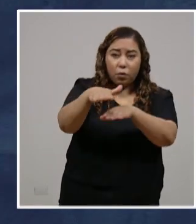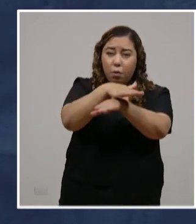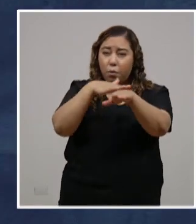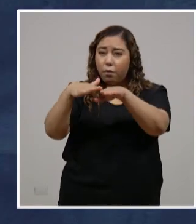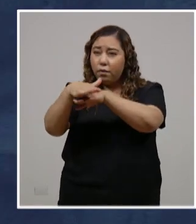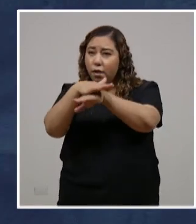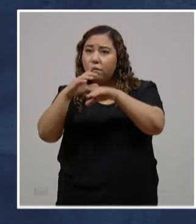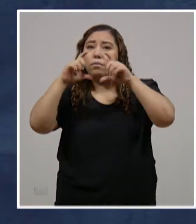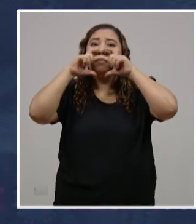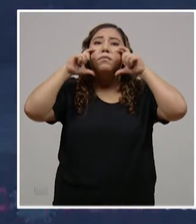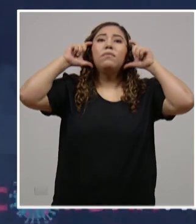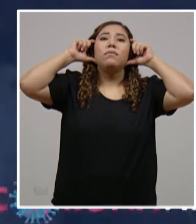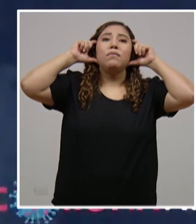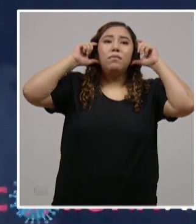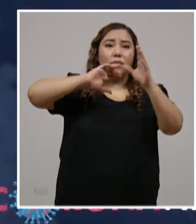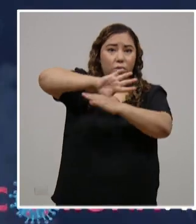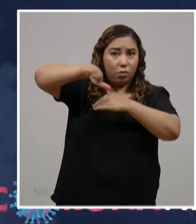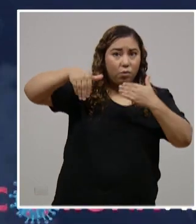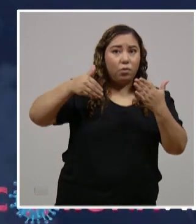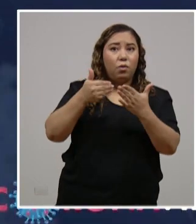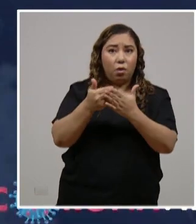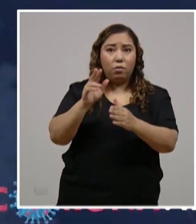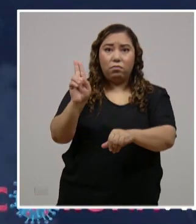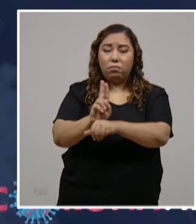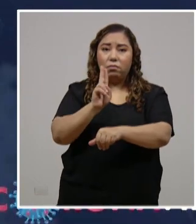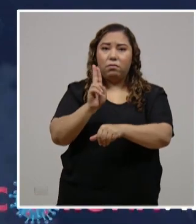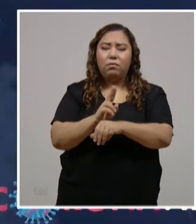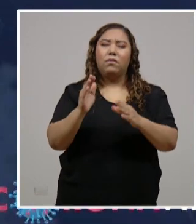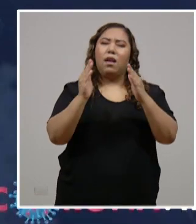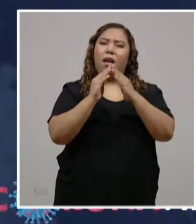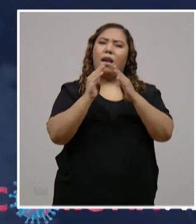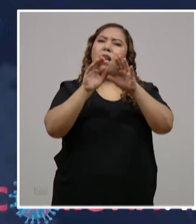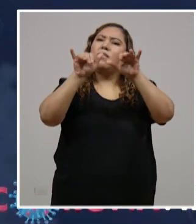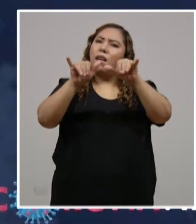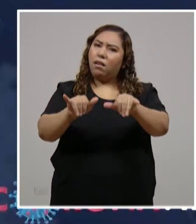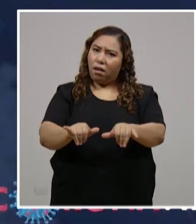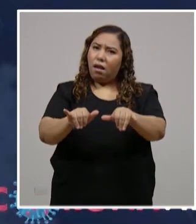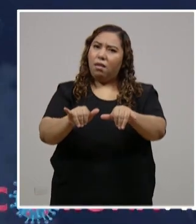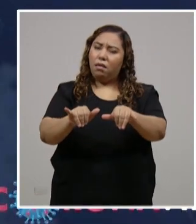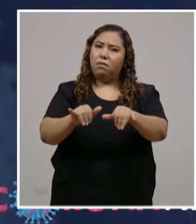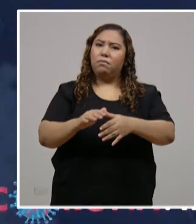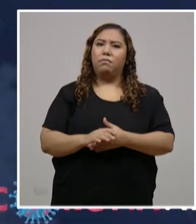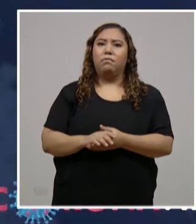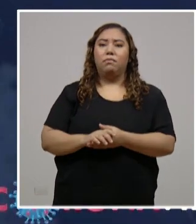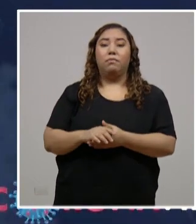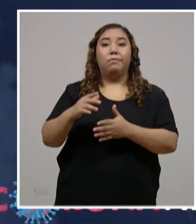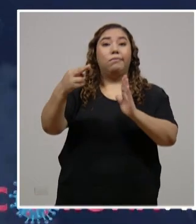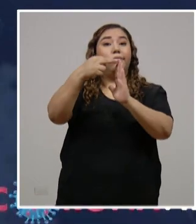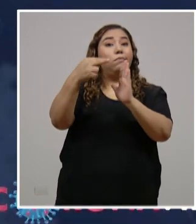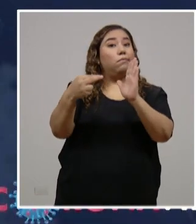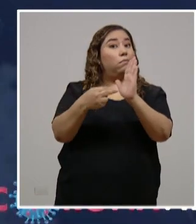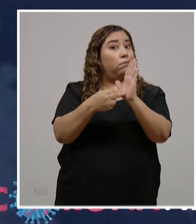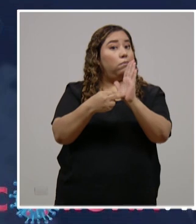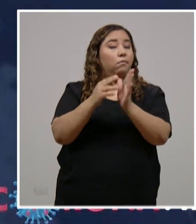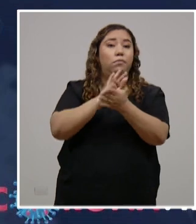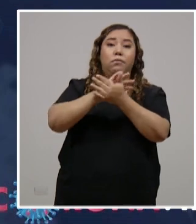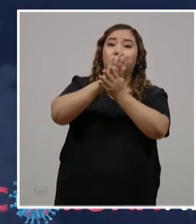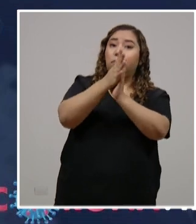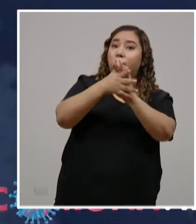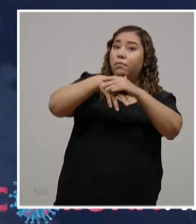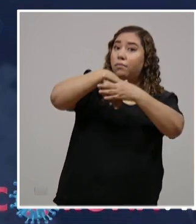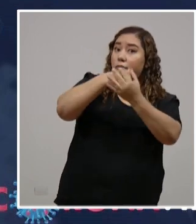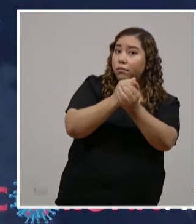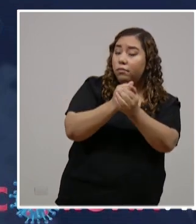todos con mascarilla. No salga si no es necesario. Cumplamos las medidas de bioseguridad, el distanciamiento